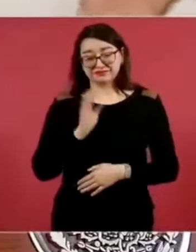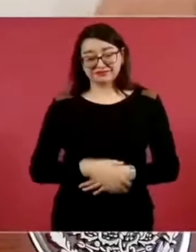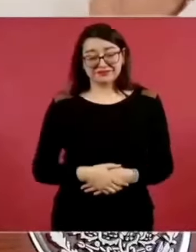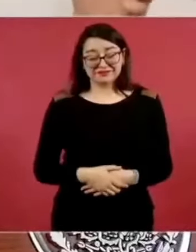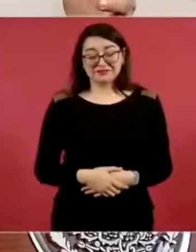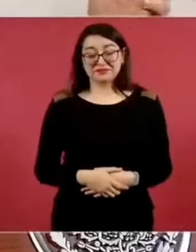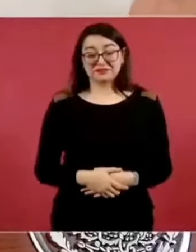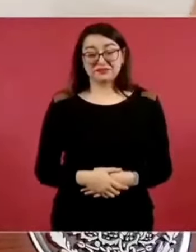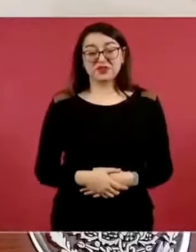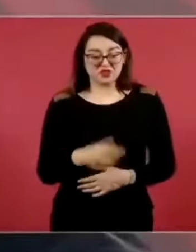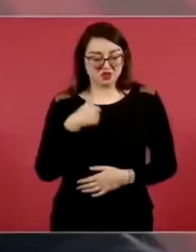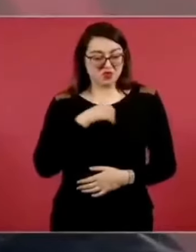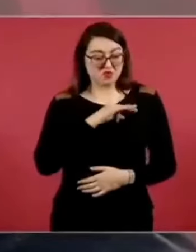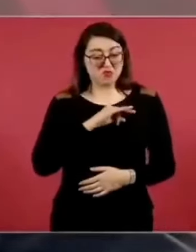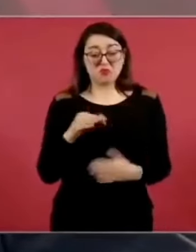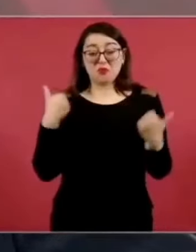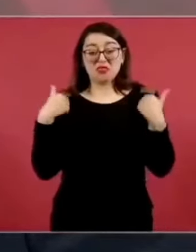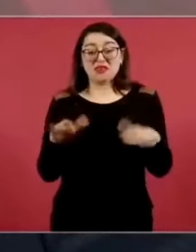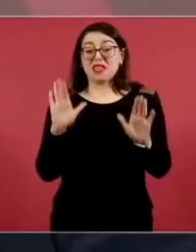inmensamente rico.